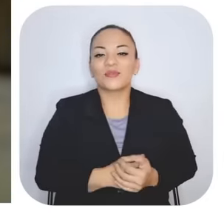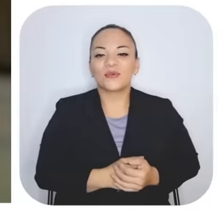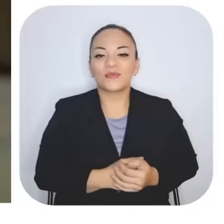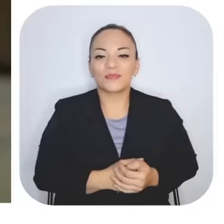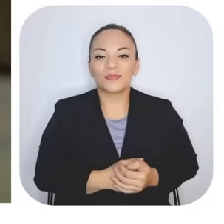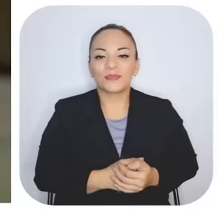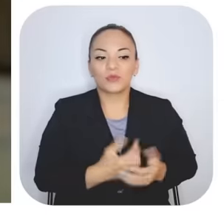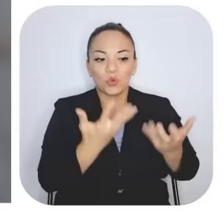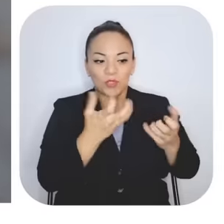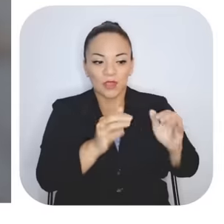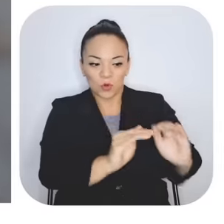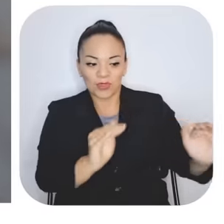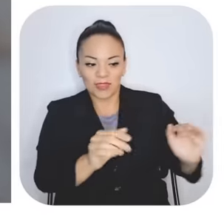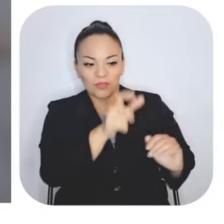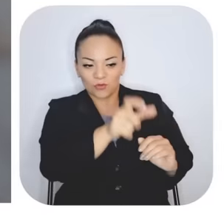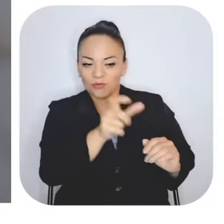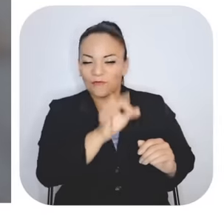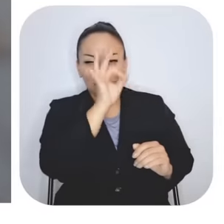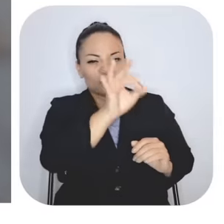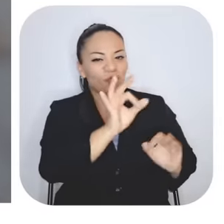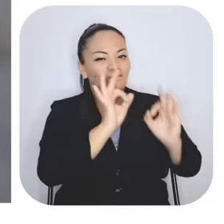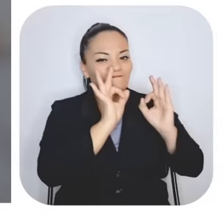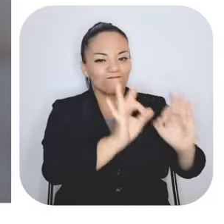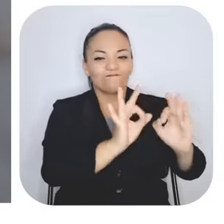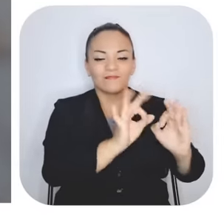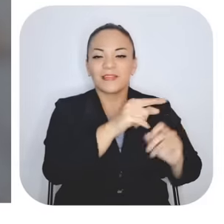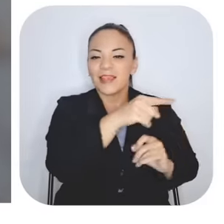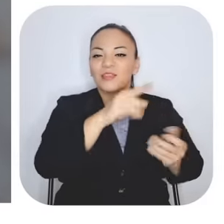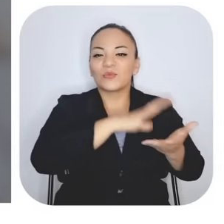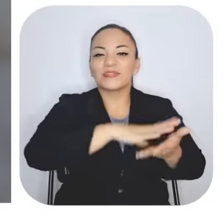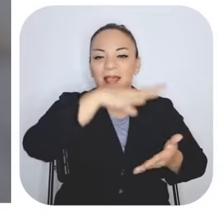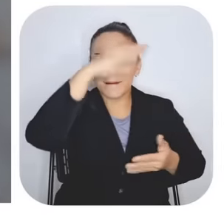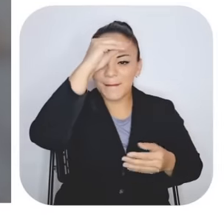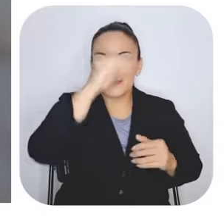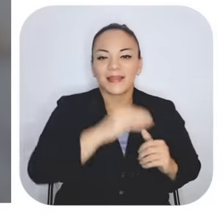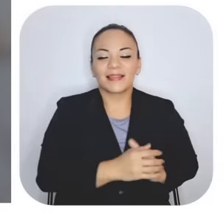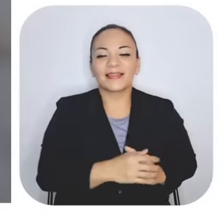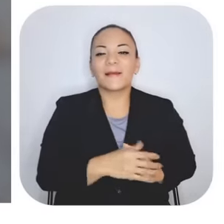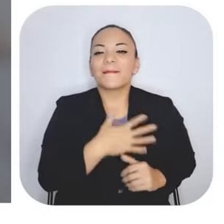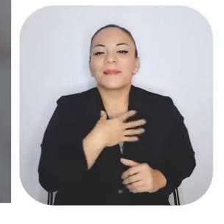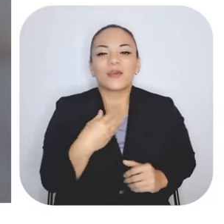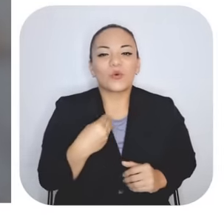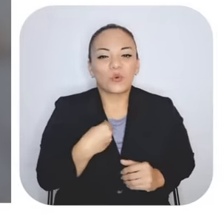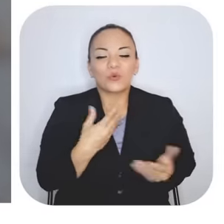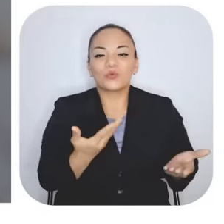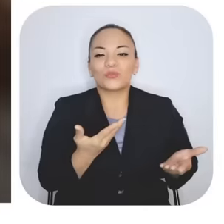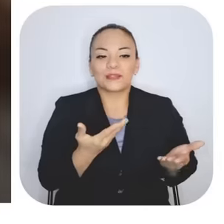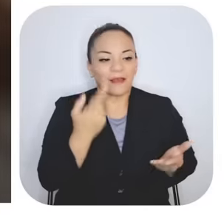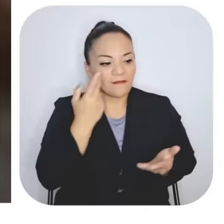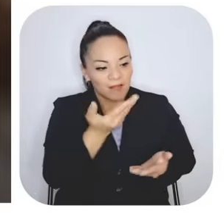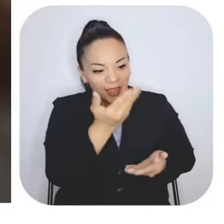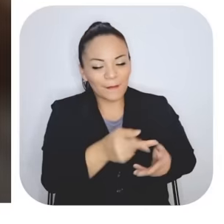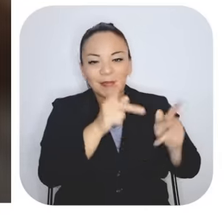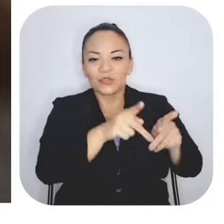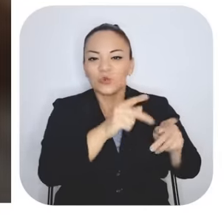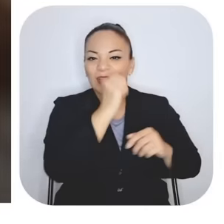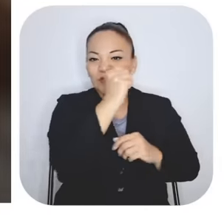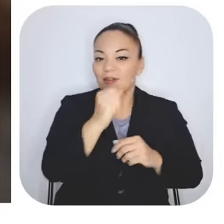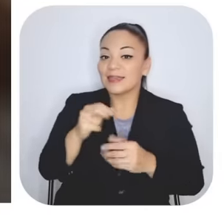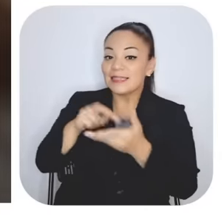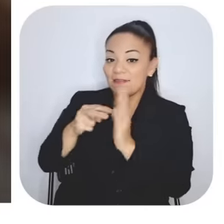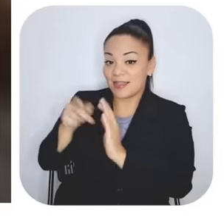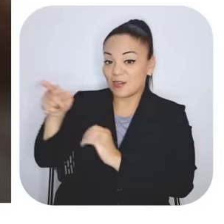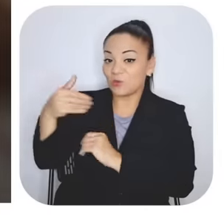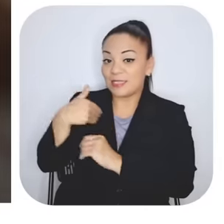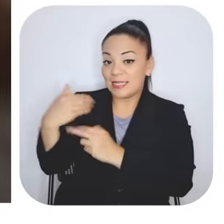Siempre quiero que esos niños sean futuros, esos niños aprendan. Siempre me gusta ver una persona triunfar. Pero